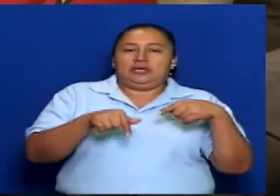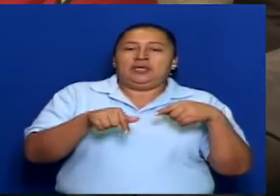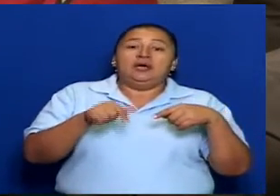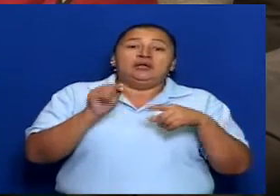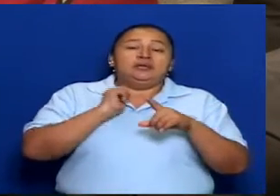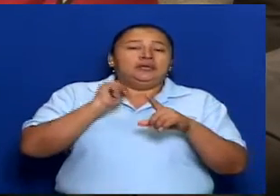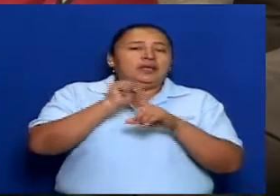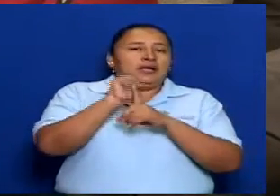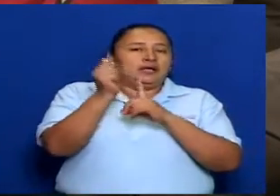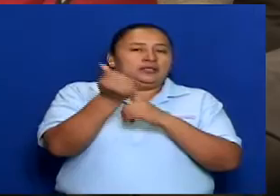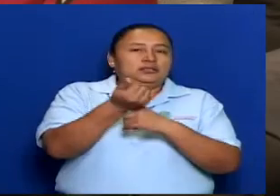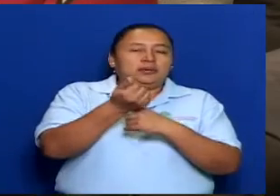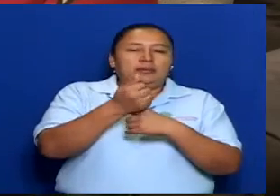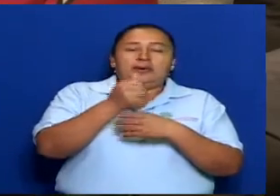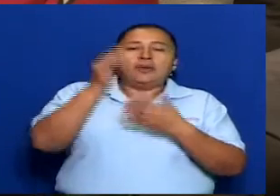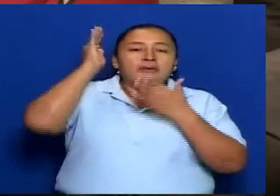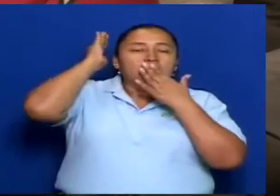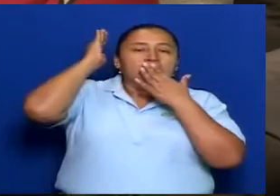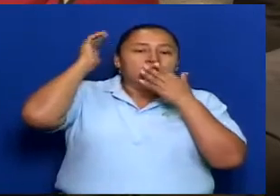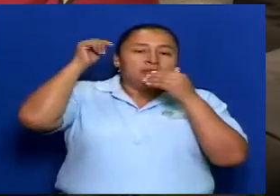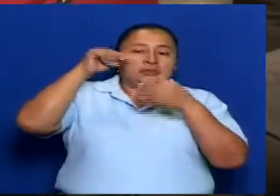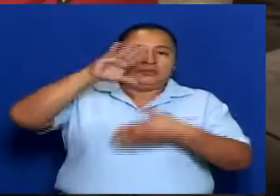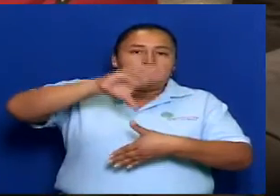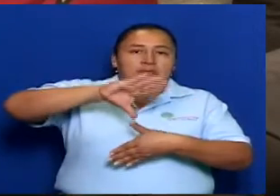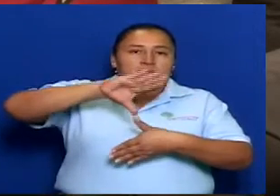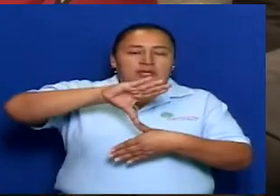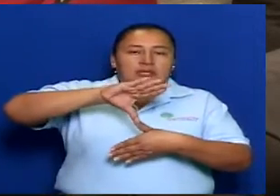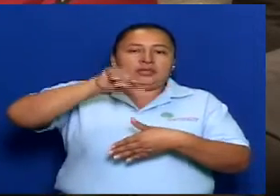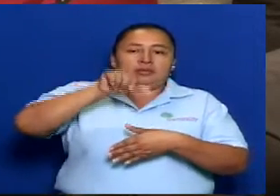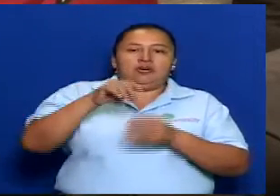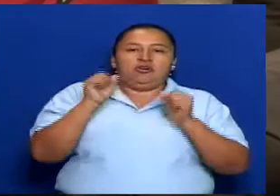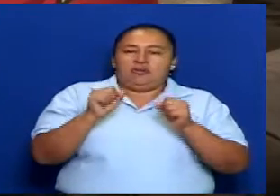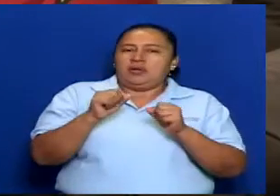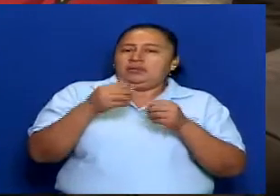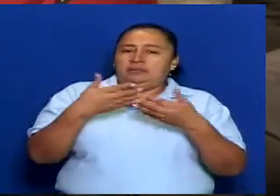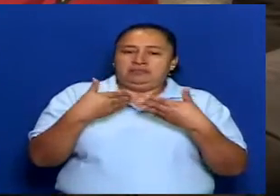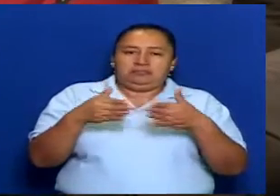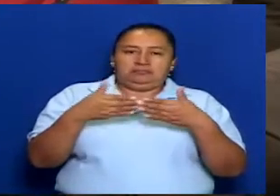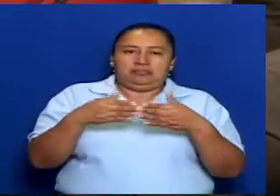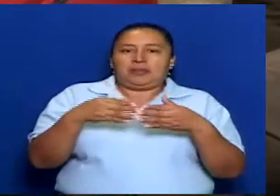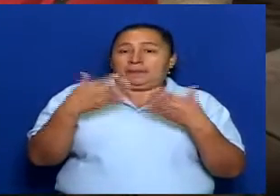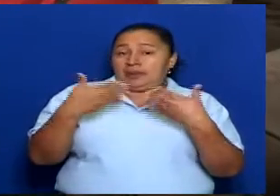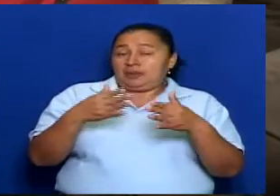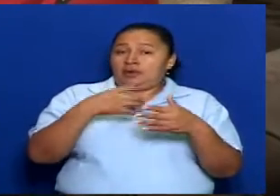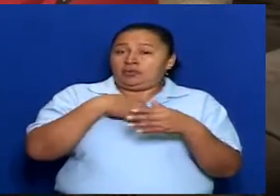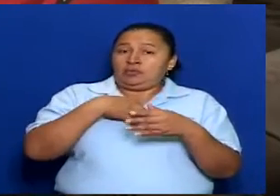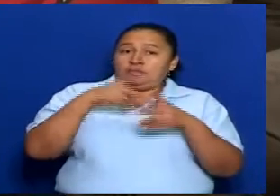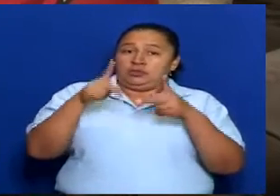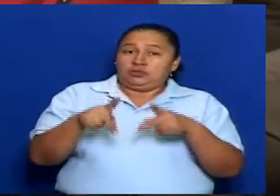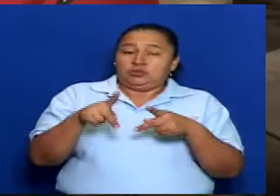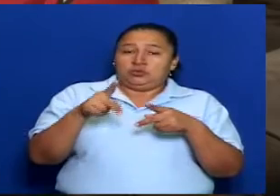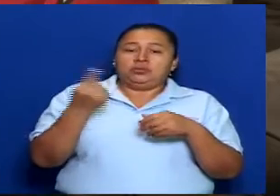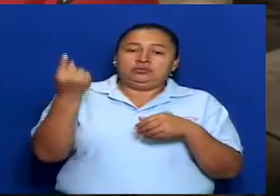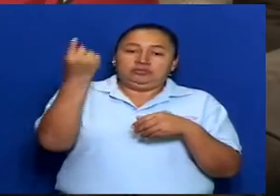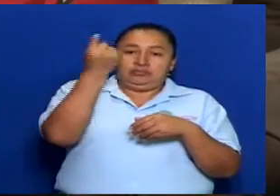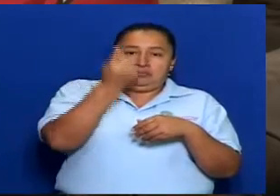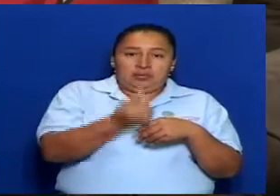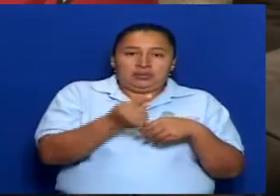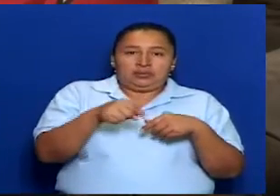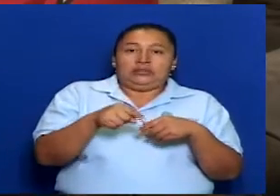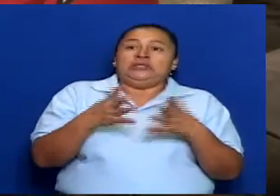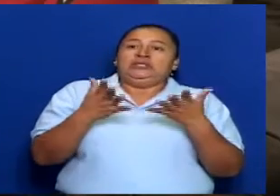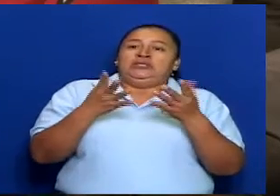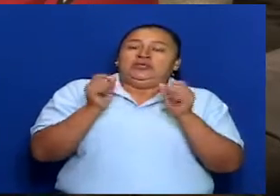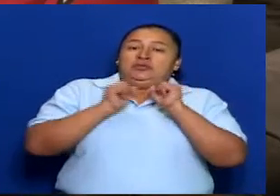América, Ausencio Palacio, que él es de Panamá. No lo esperábamos y para nosotros fue muy